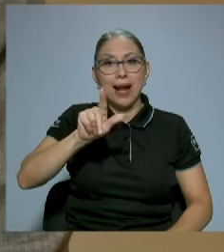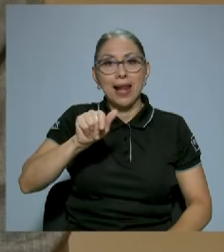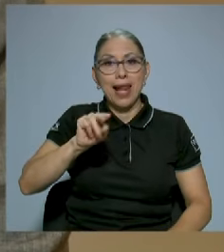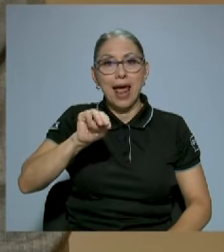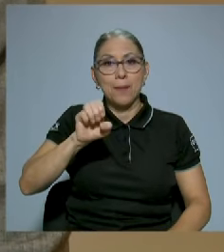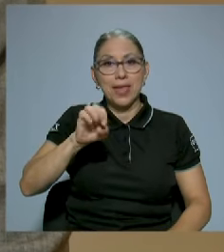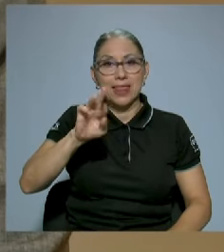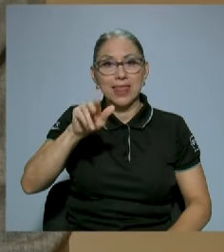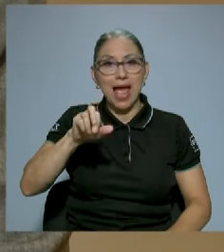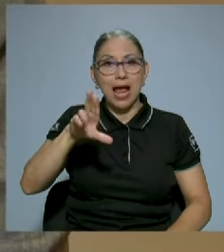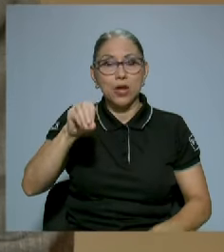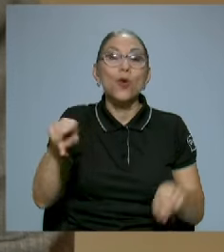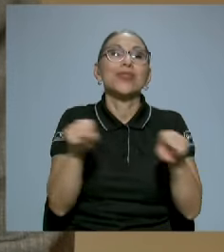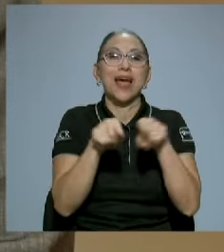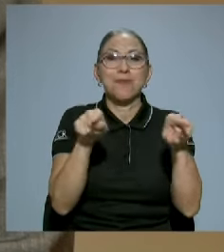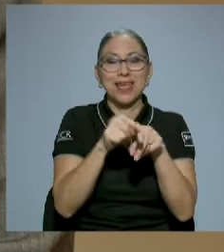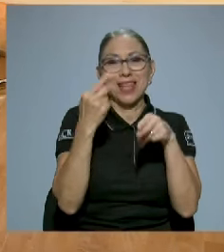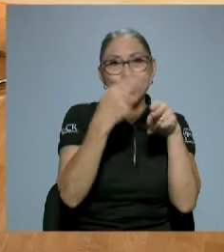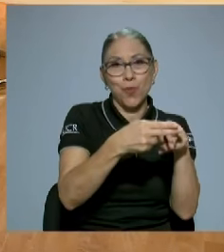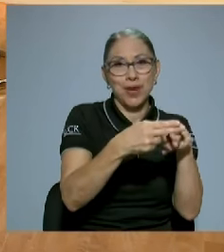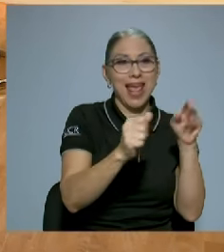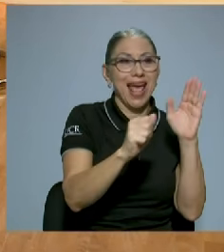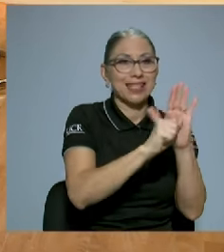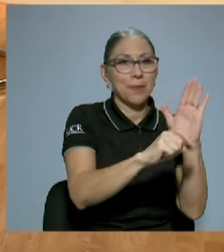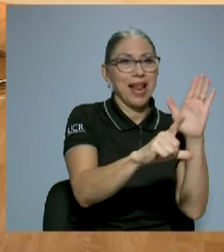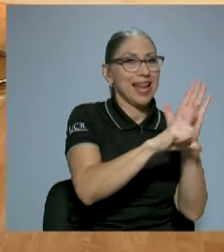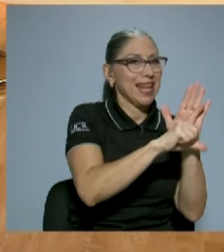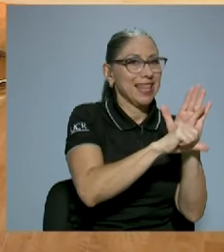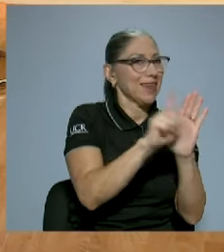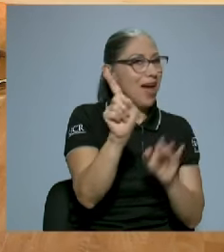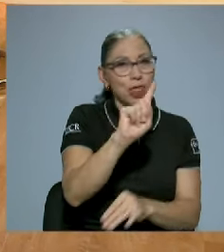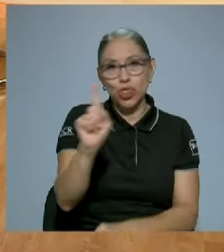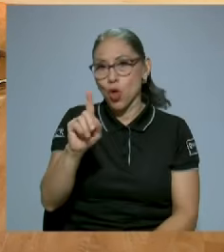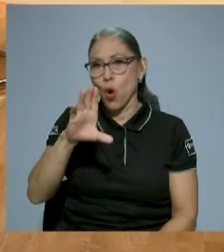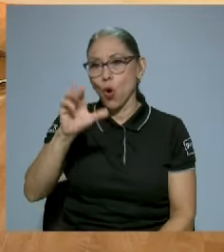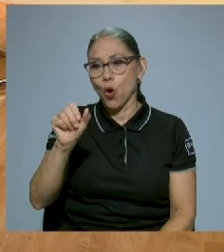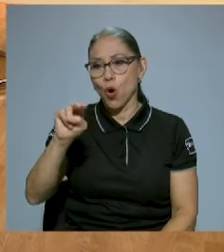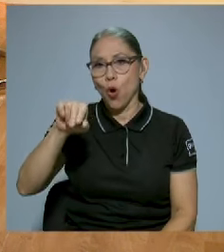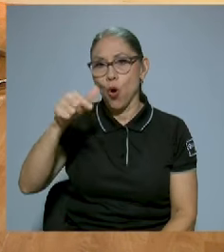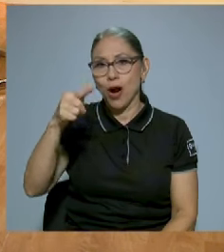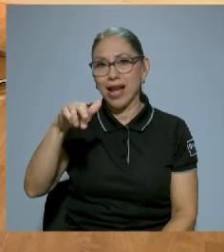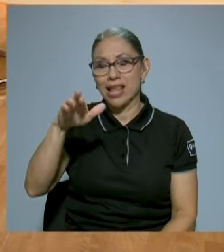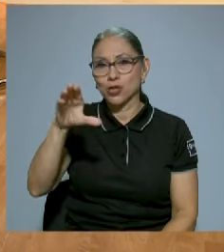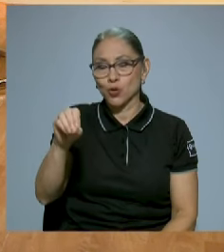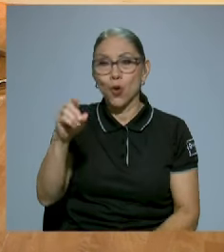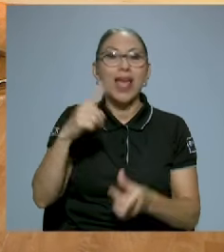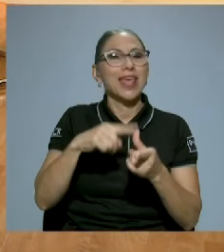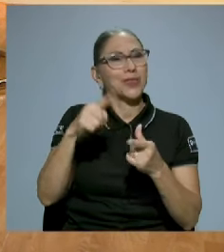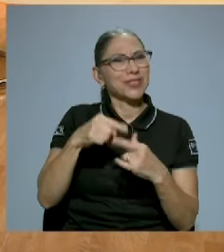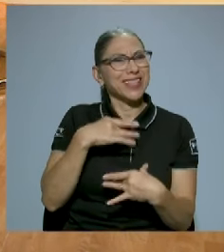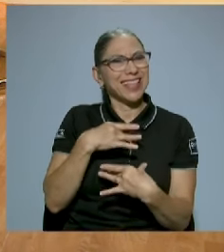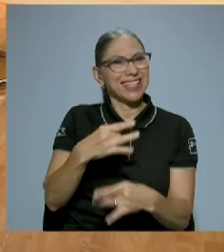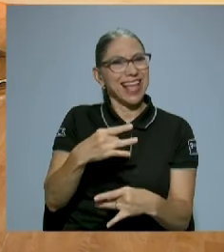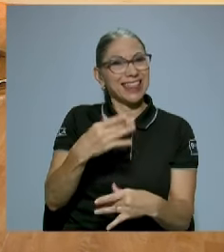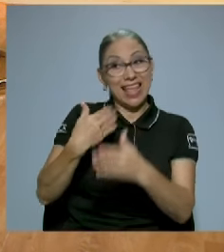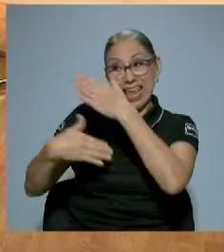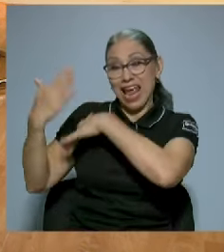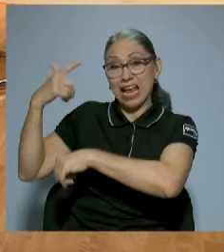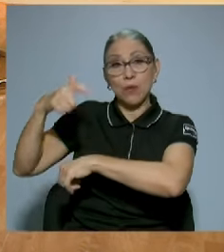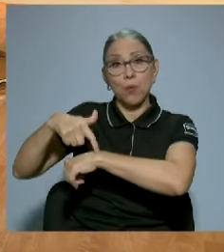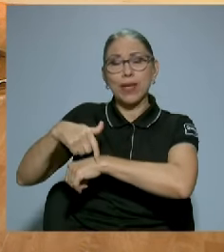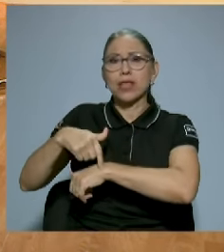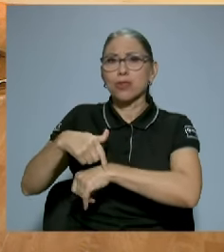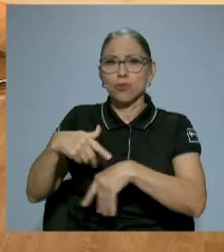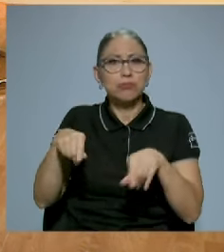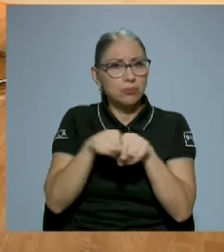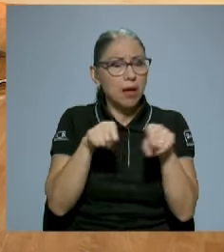y no de Congreso. Y entonces es interesante que uno decía en ese entonces, inclusive hasta la